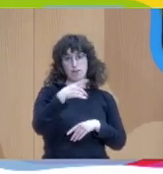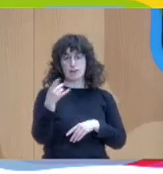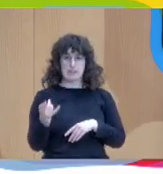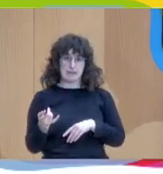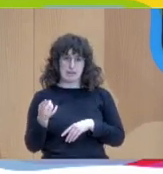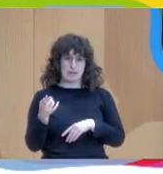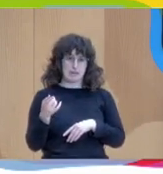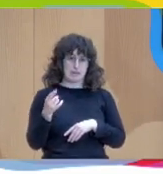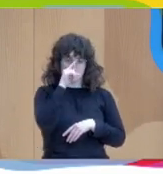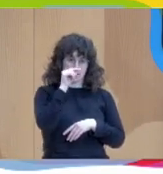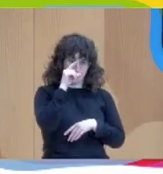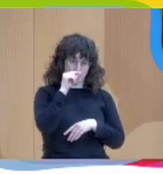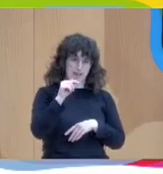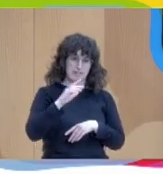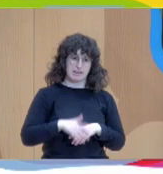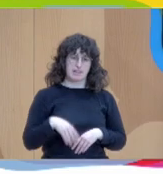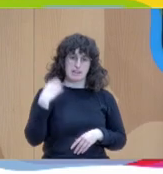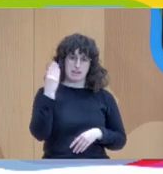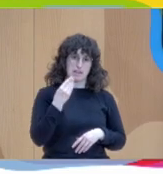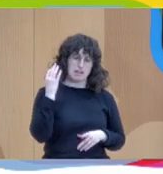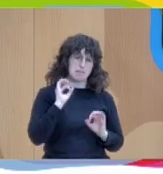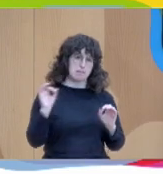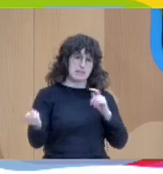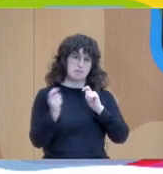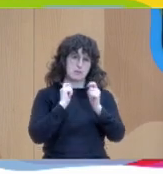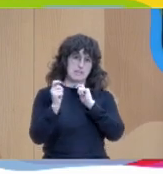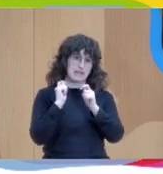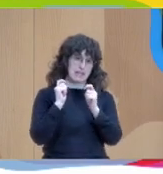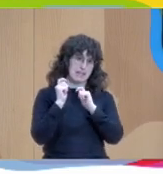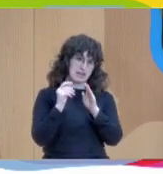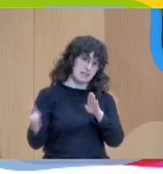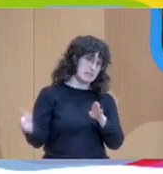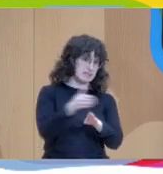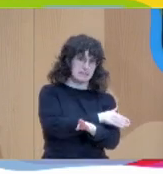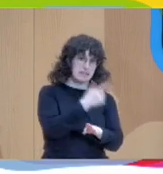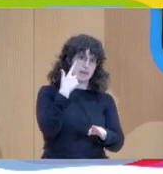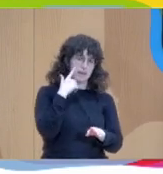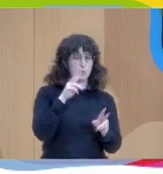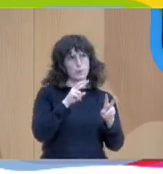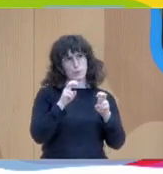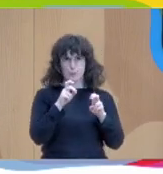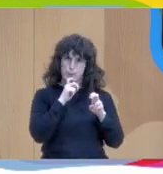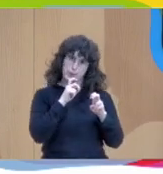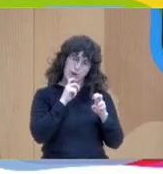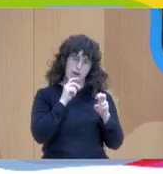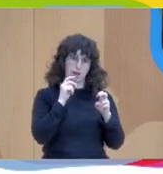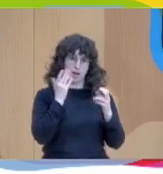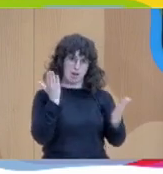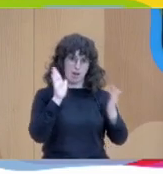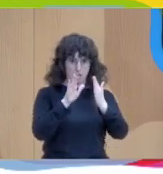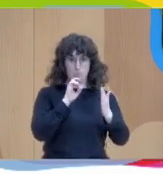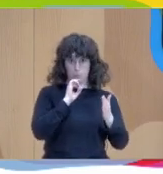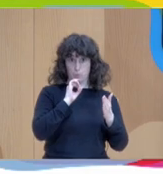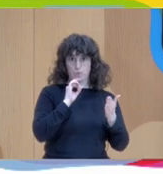pensando antes de las entrevistas en cómo íbamos a abordar los temas difíciles por ejemplo que es una de las cosas que en el enfoque